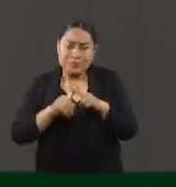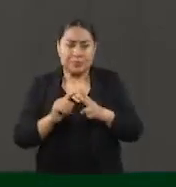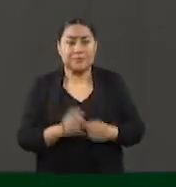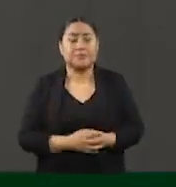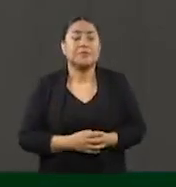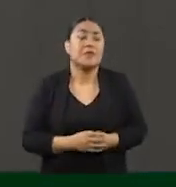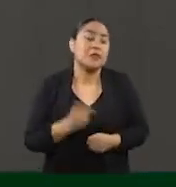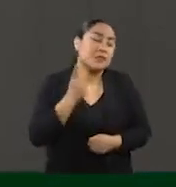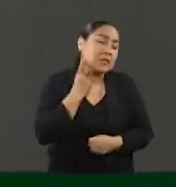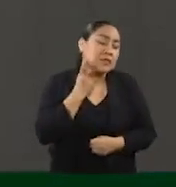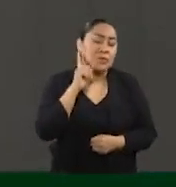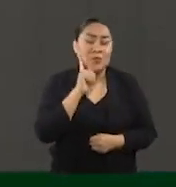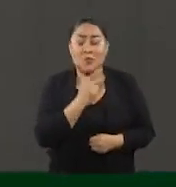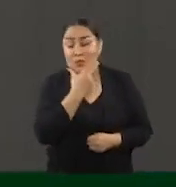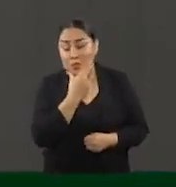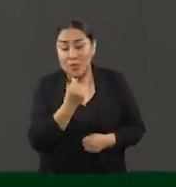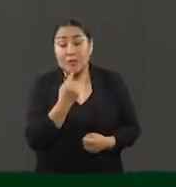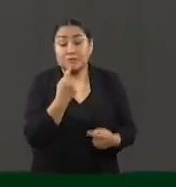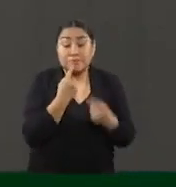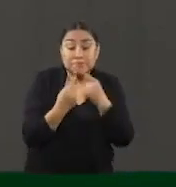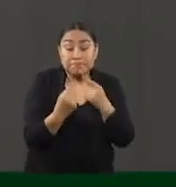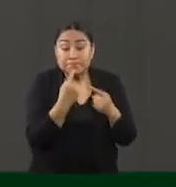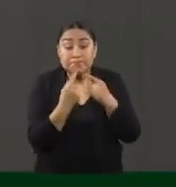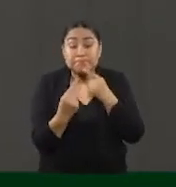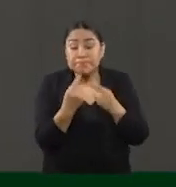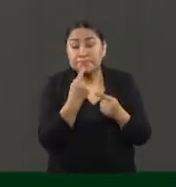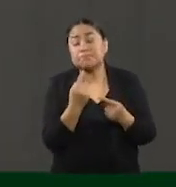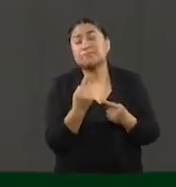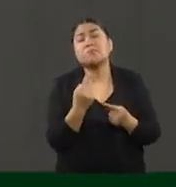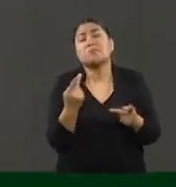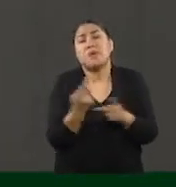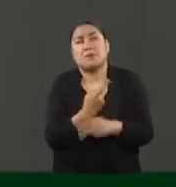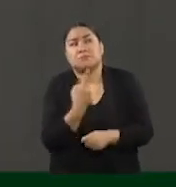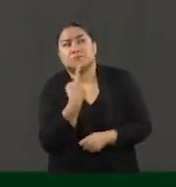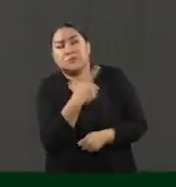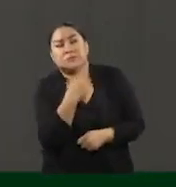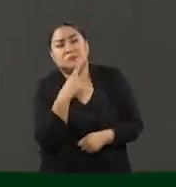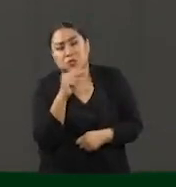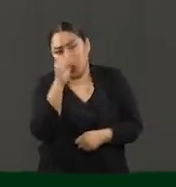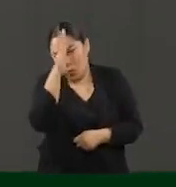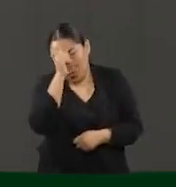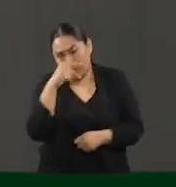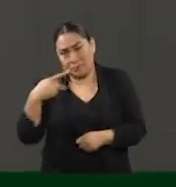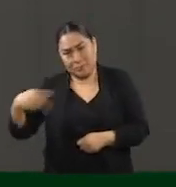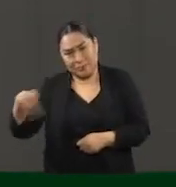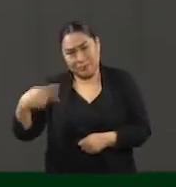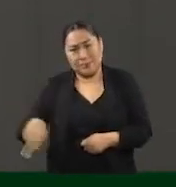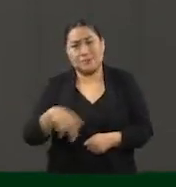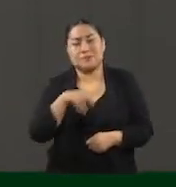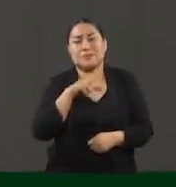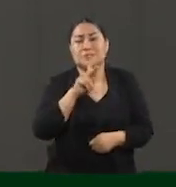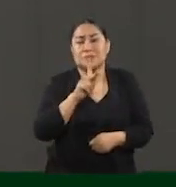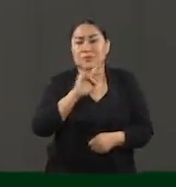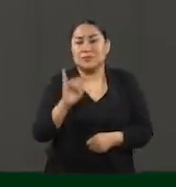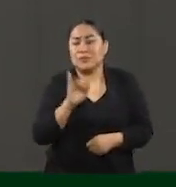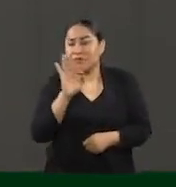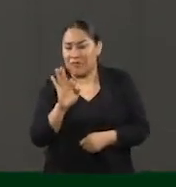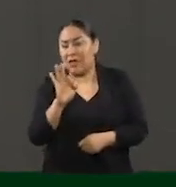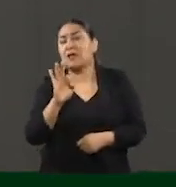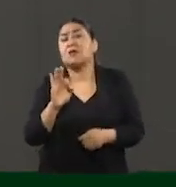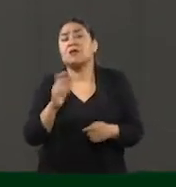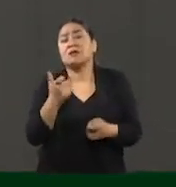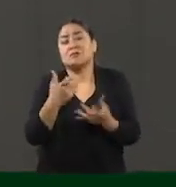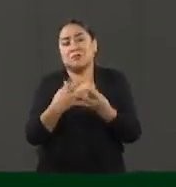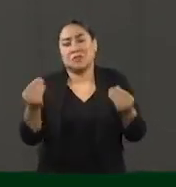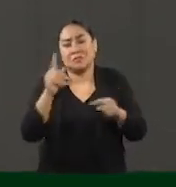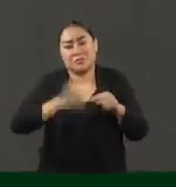Diputados y diputadas debatieron a los amparos promovidos en el Poder Judicial de la Federación contra la extinción de los fideicomisos,